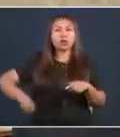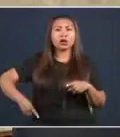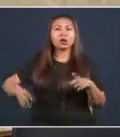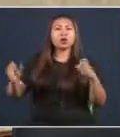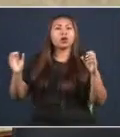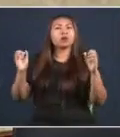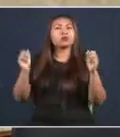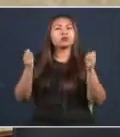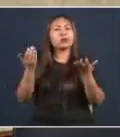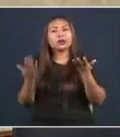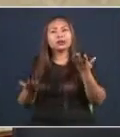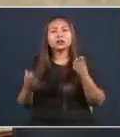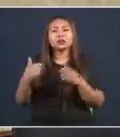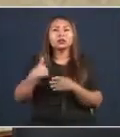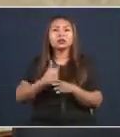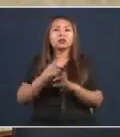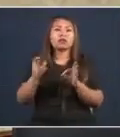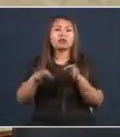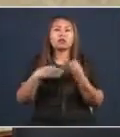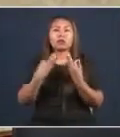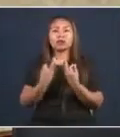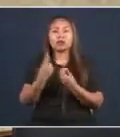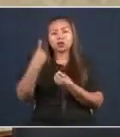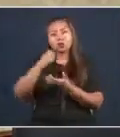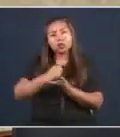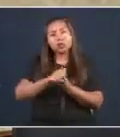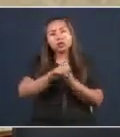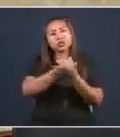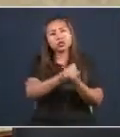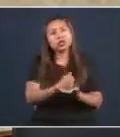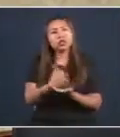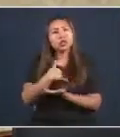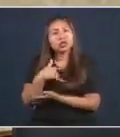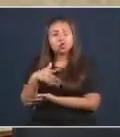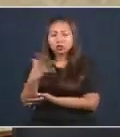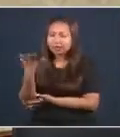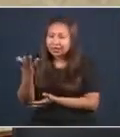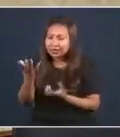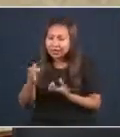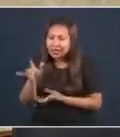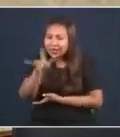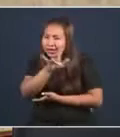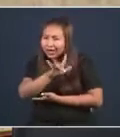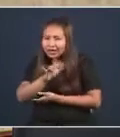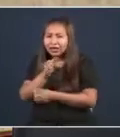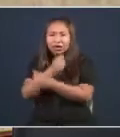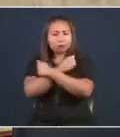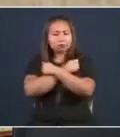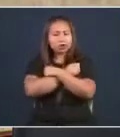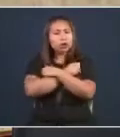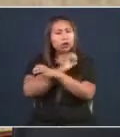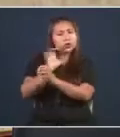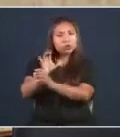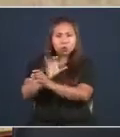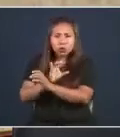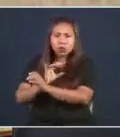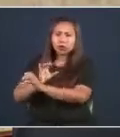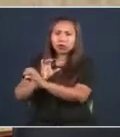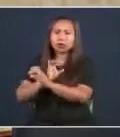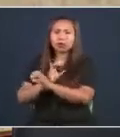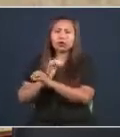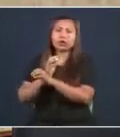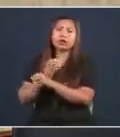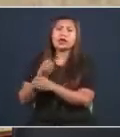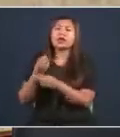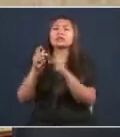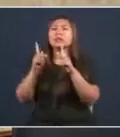nuestros. Que nos ayudan. Que nos quieren. Y que nos cuidan. De la gente que nos quiere